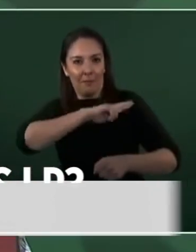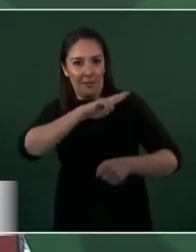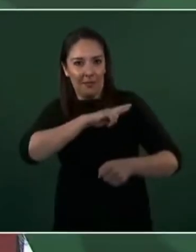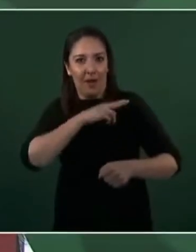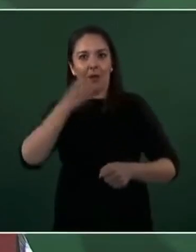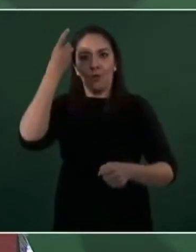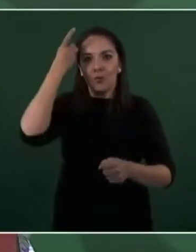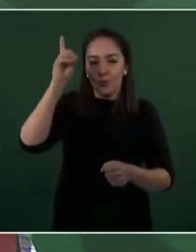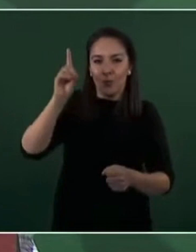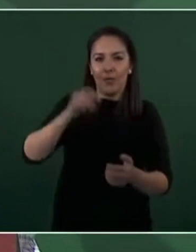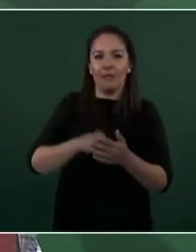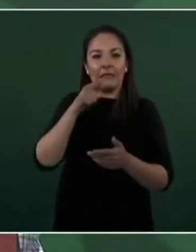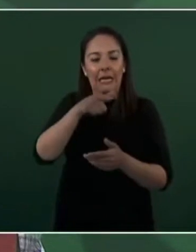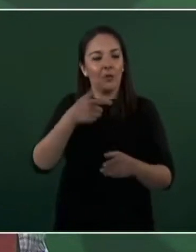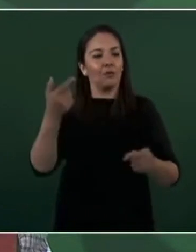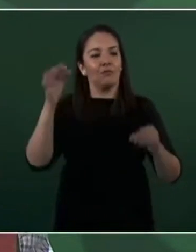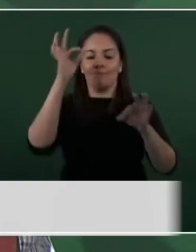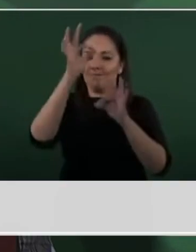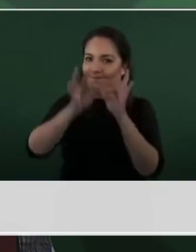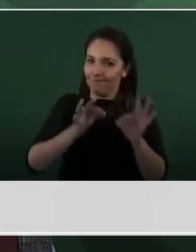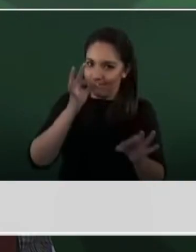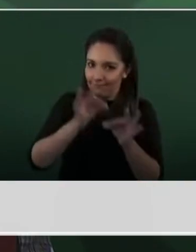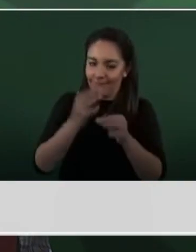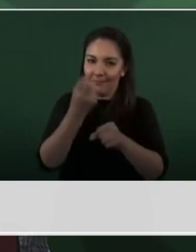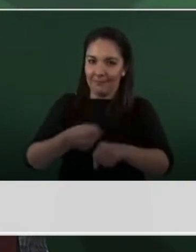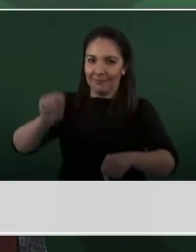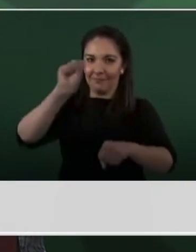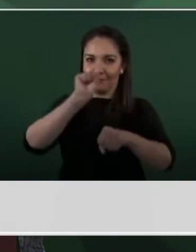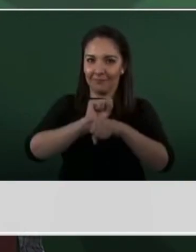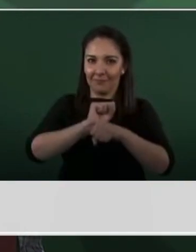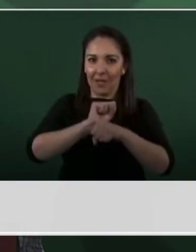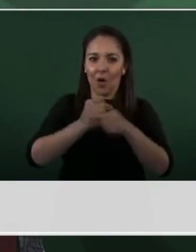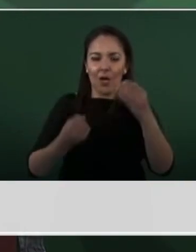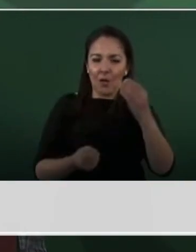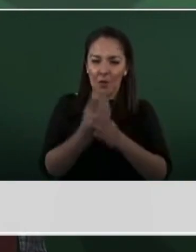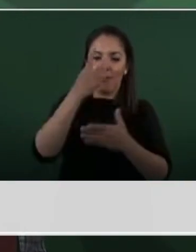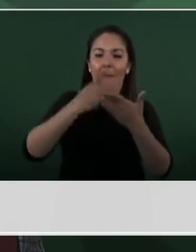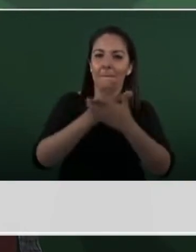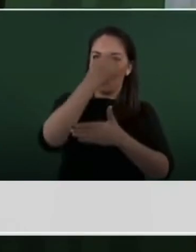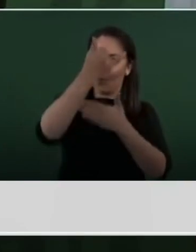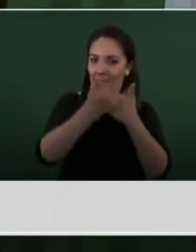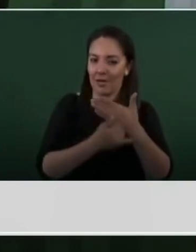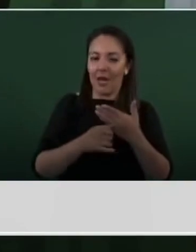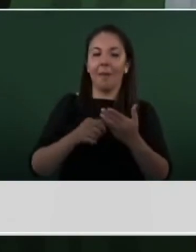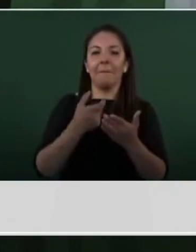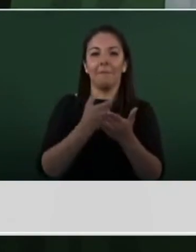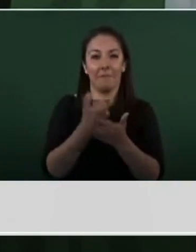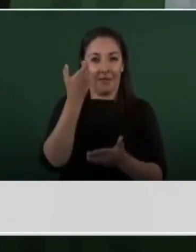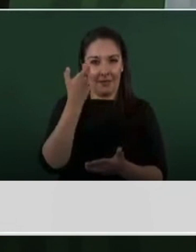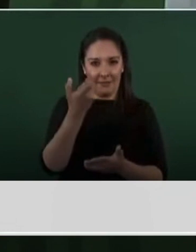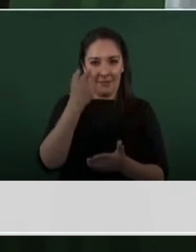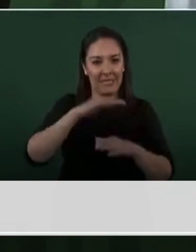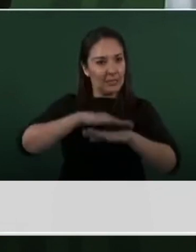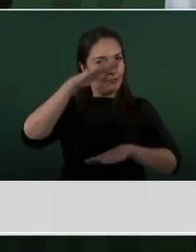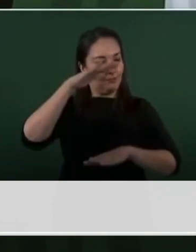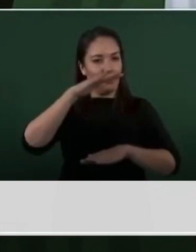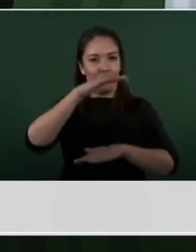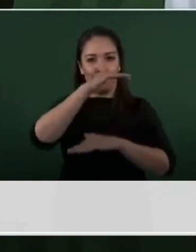Gas LP, porque han cumplido en esta semana con el nuevo programa de precios máximos en las